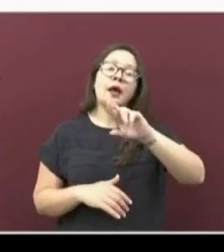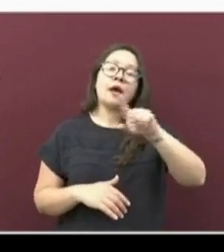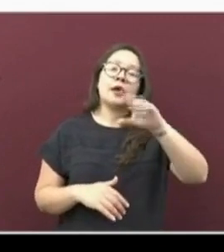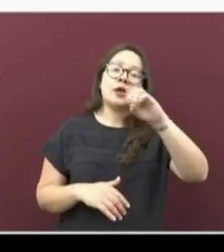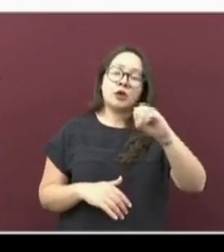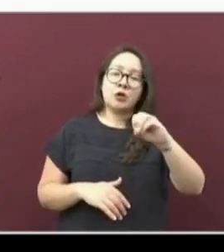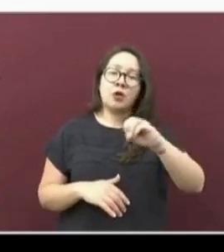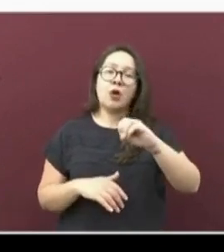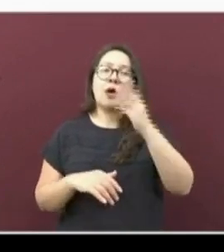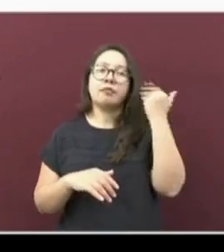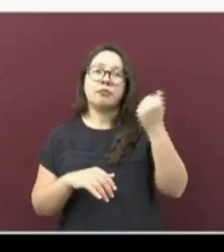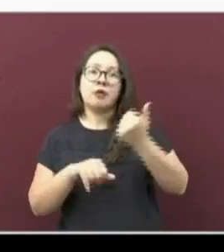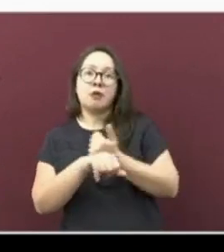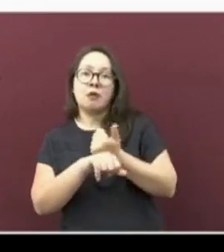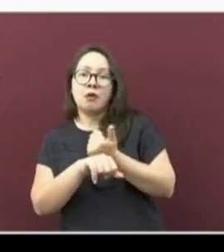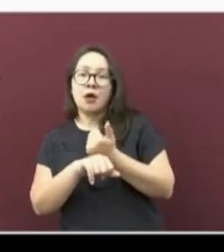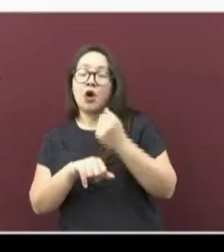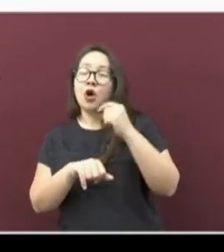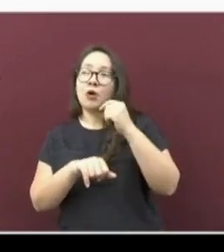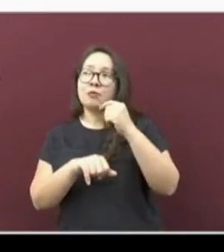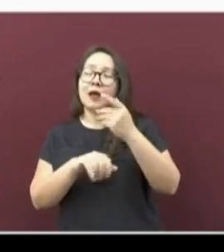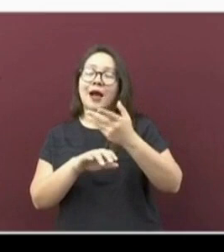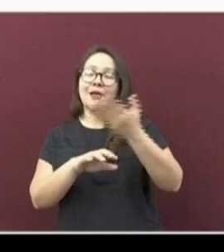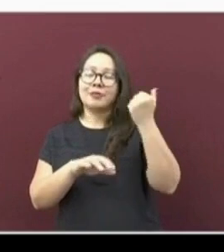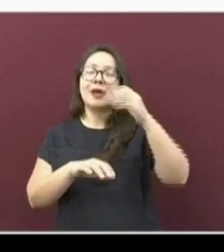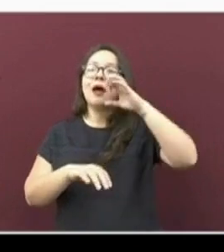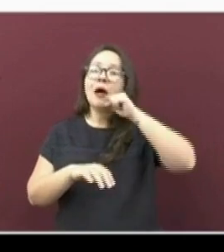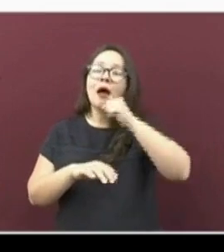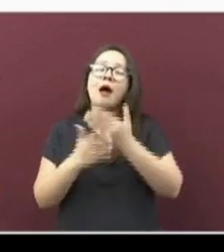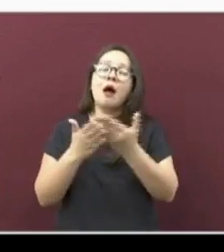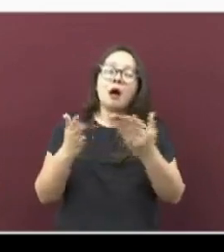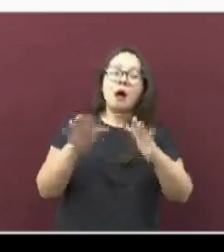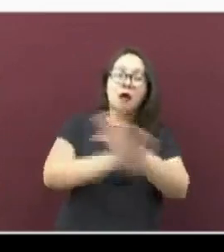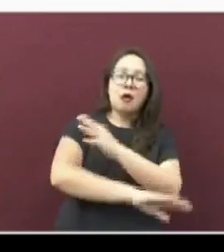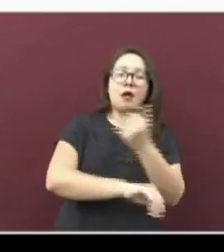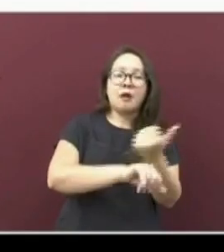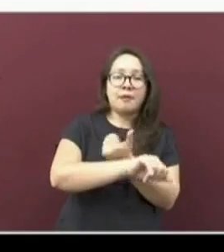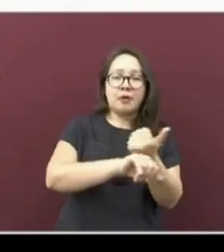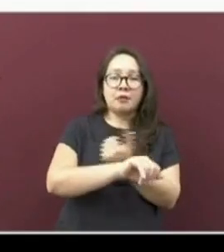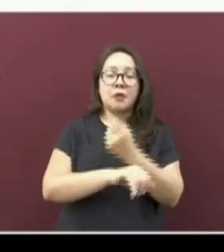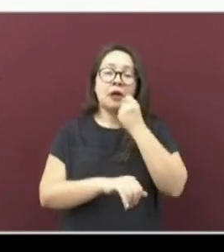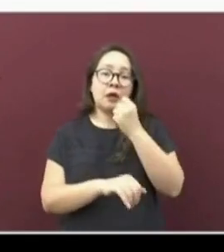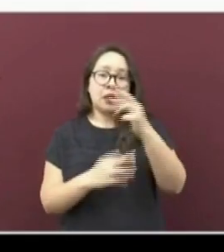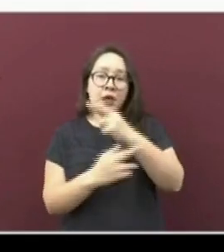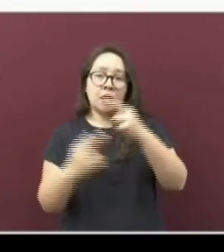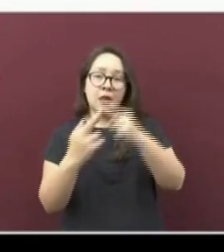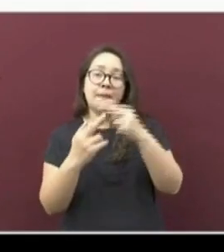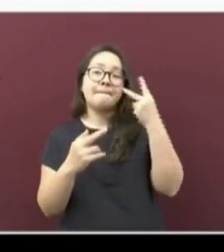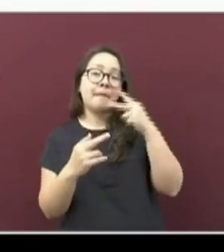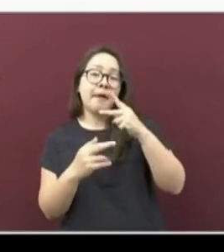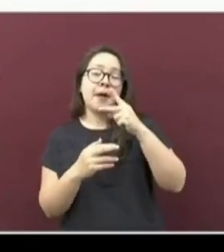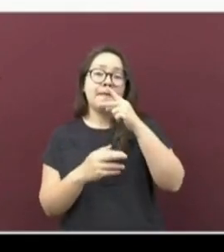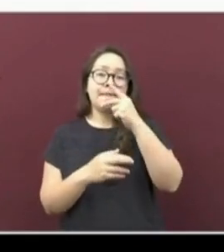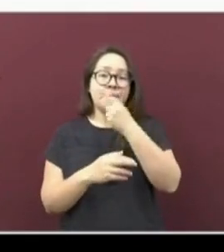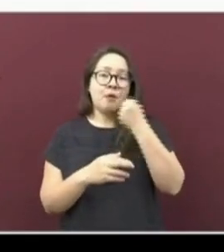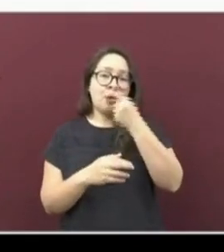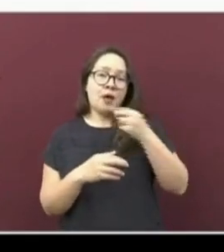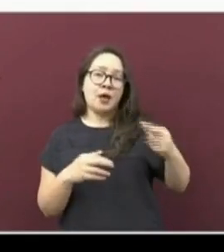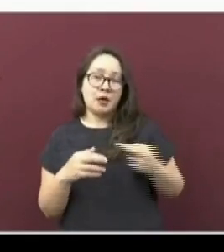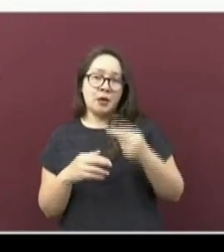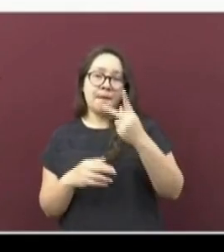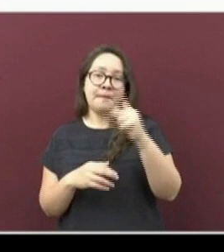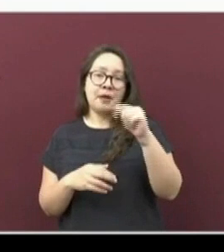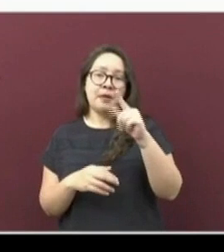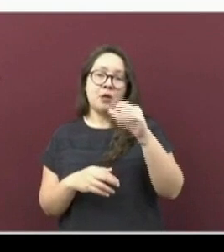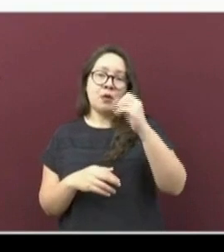de naranja pasaron a amarillo. Por otra parte, en la región Veracruz-Boca del Río-Cuenca del Papaluapan, ahí